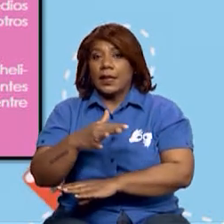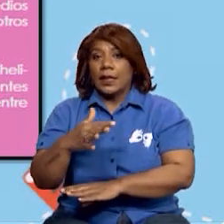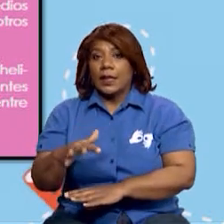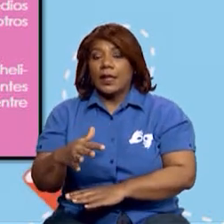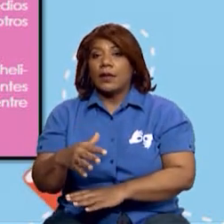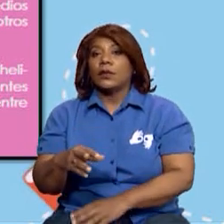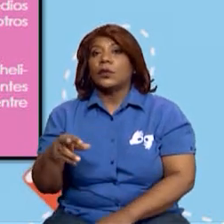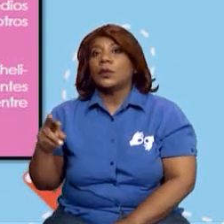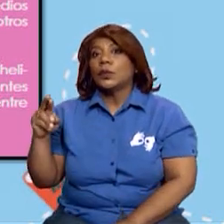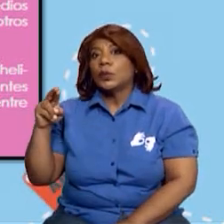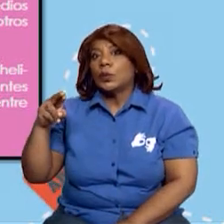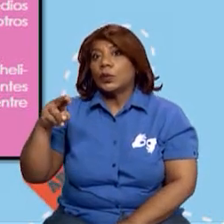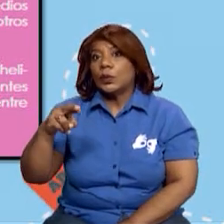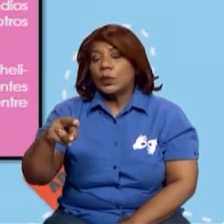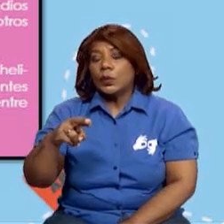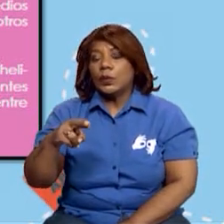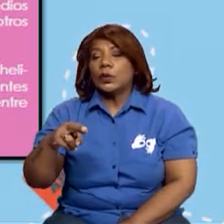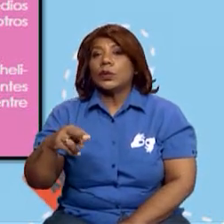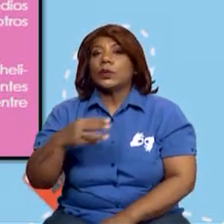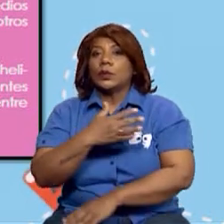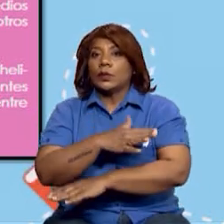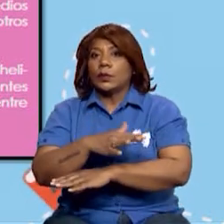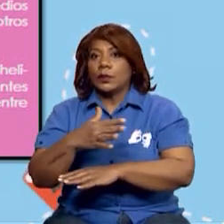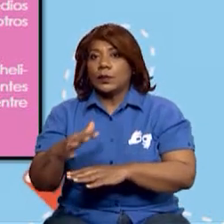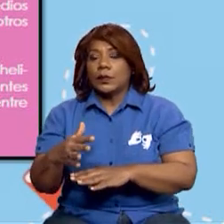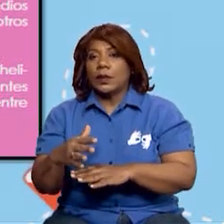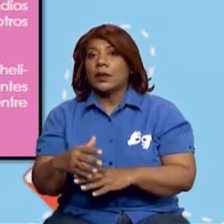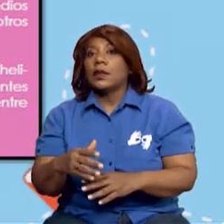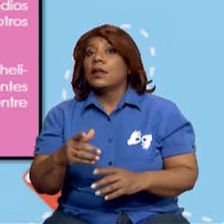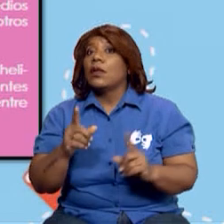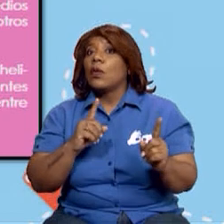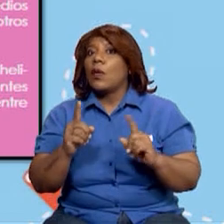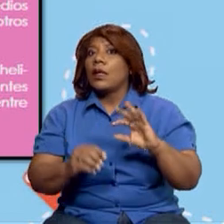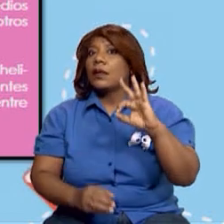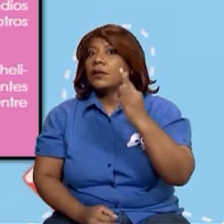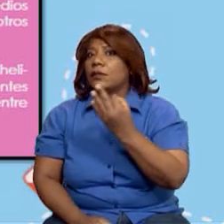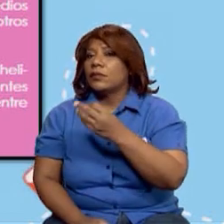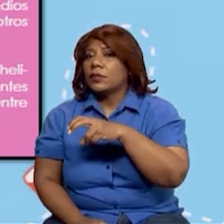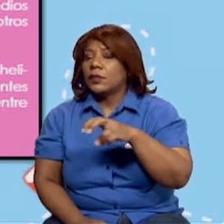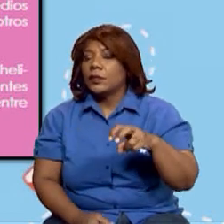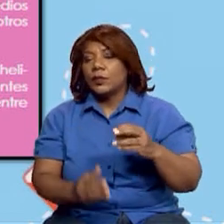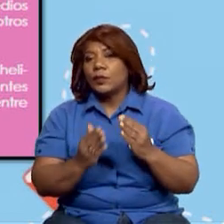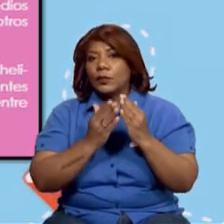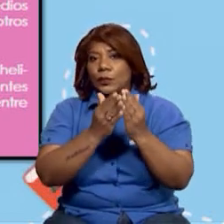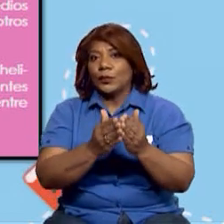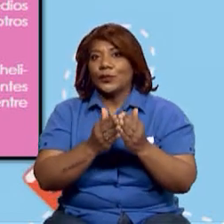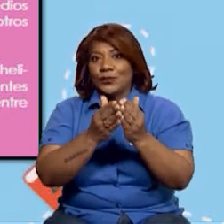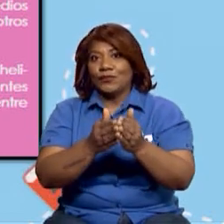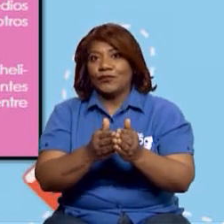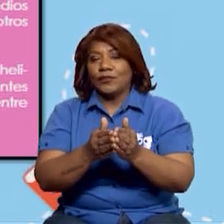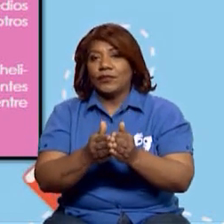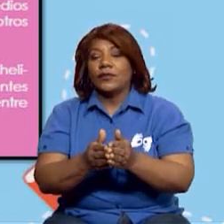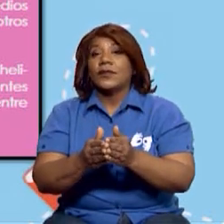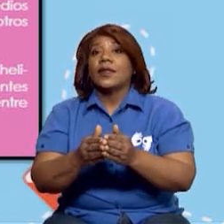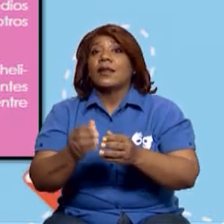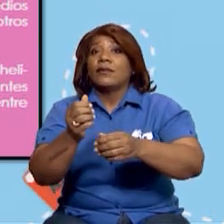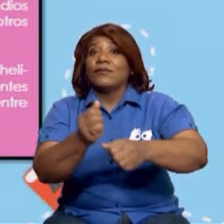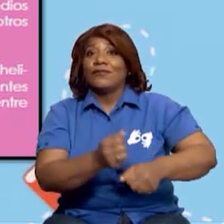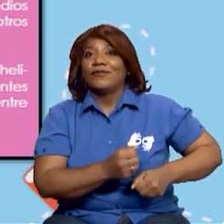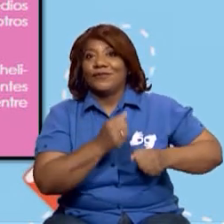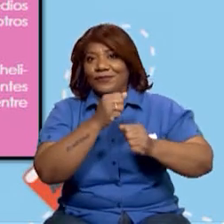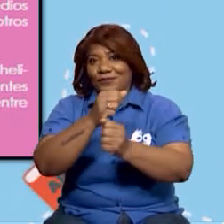fluviares marítimas. A través de ellas se desplazan los siguientes medios de transporte. Barco, lancha, piragua,